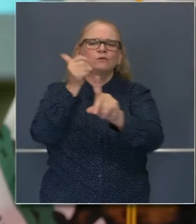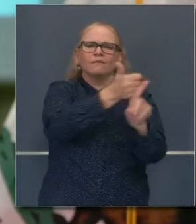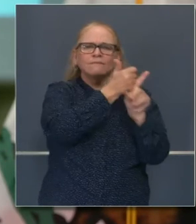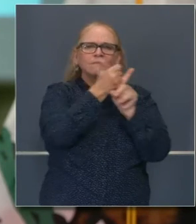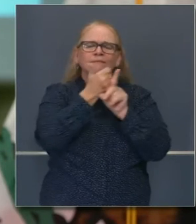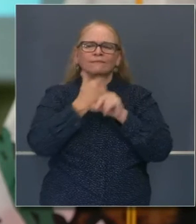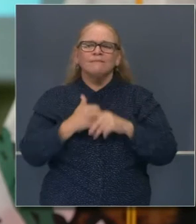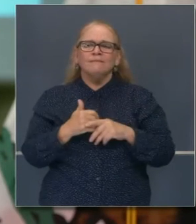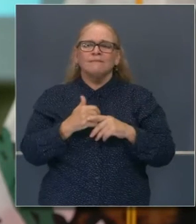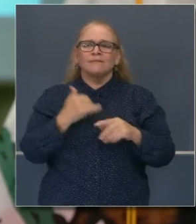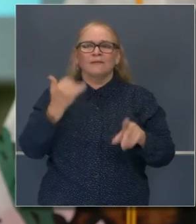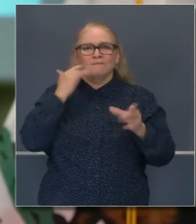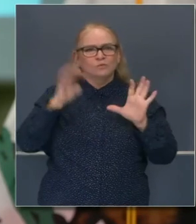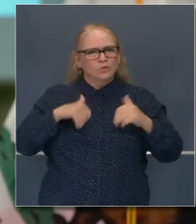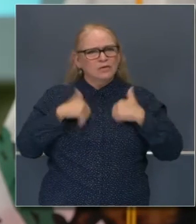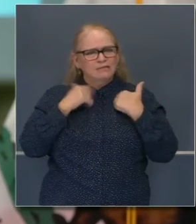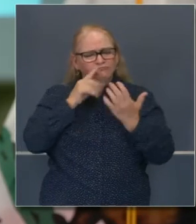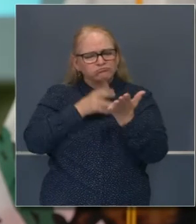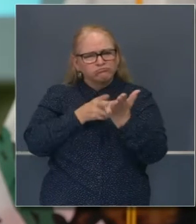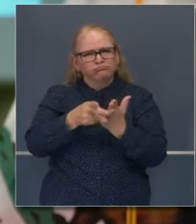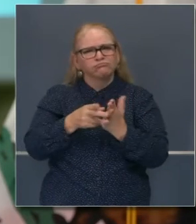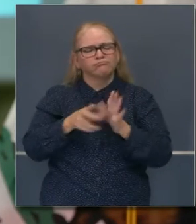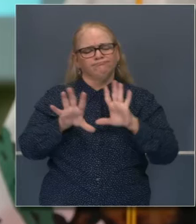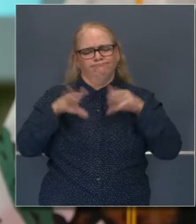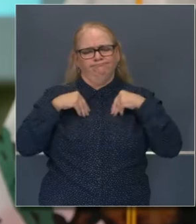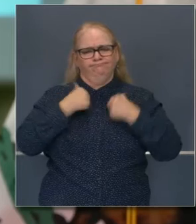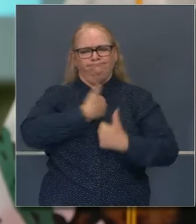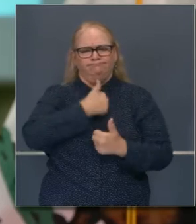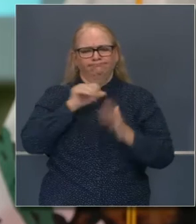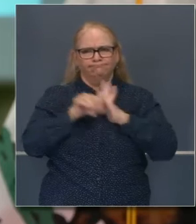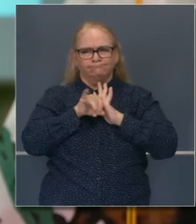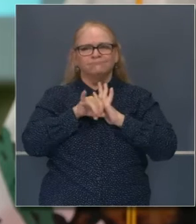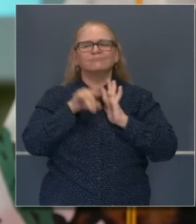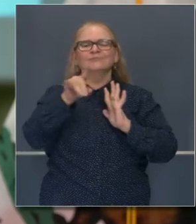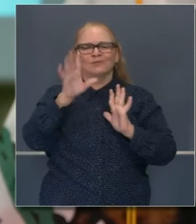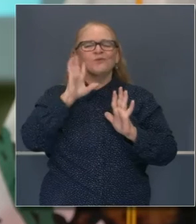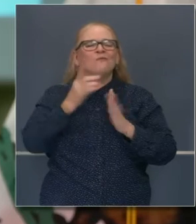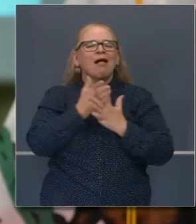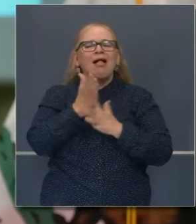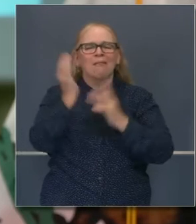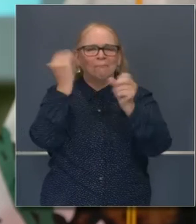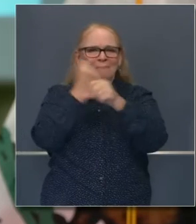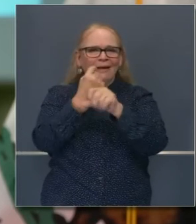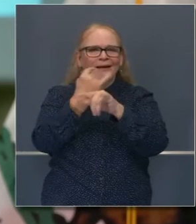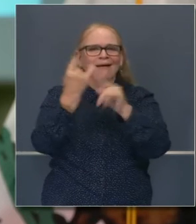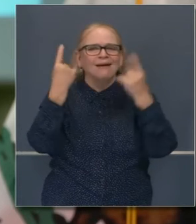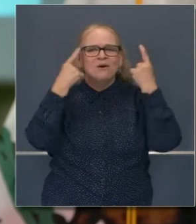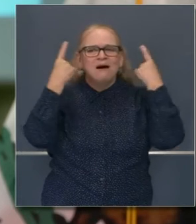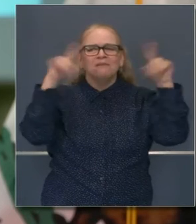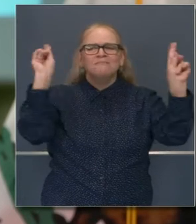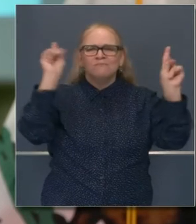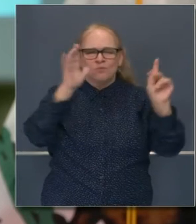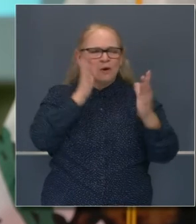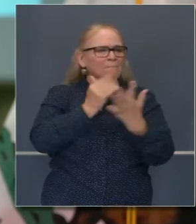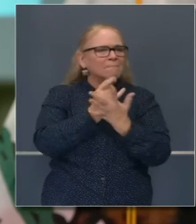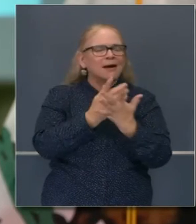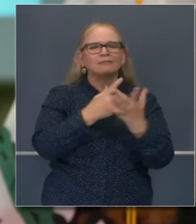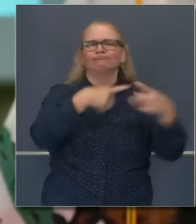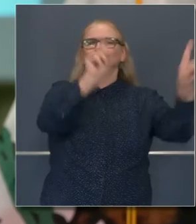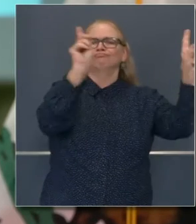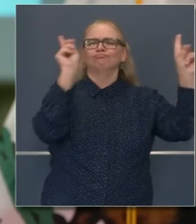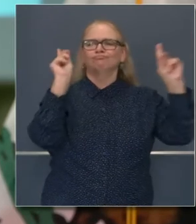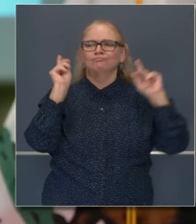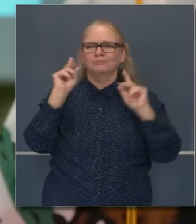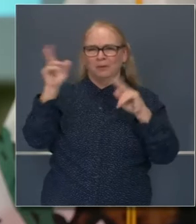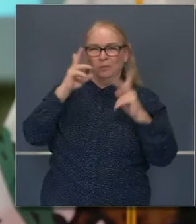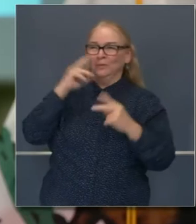pueden dar a sí mismos. Y si hacen eso, ustedes también encontrarán su camino y estarán en una